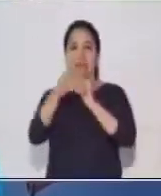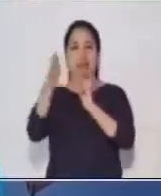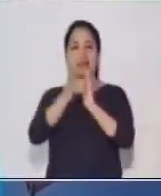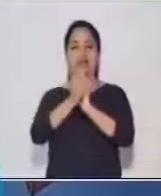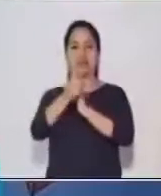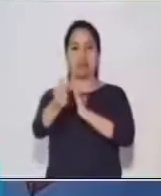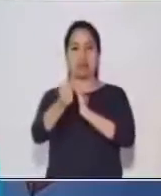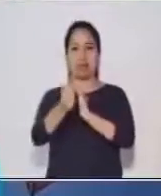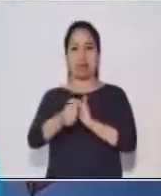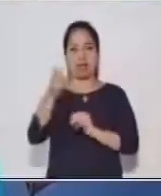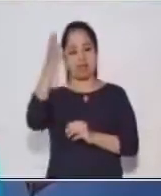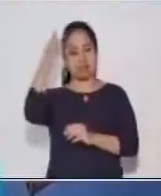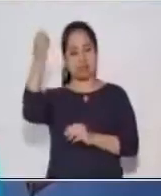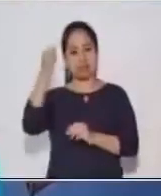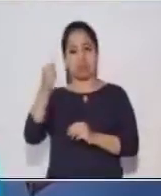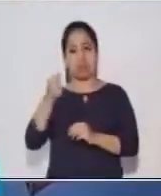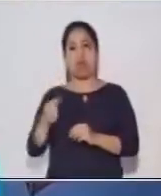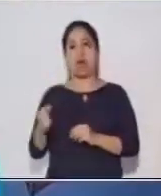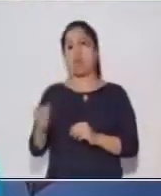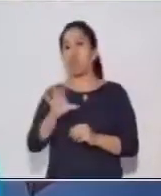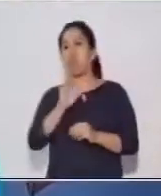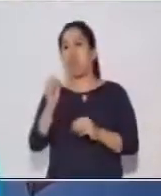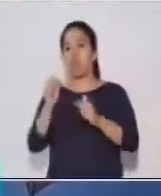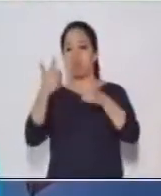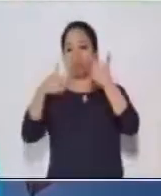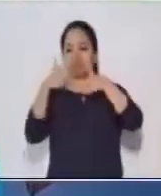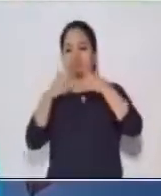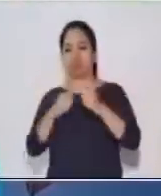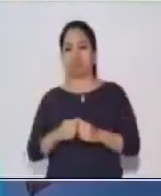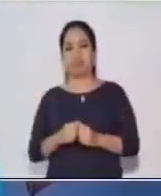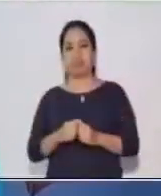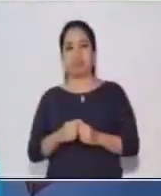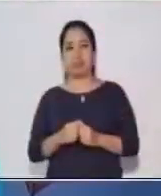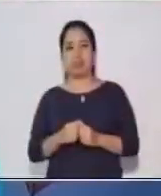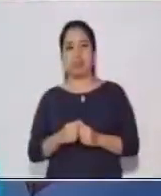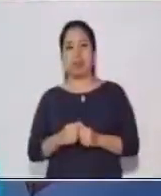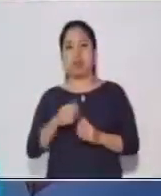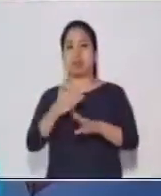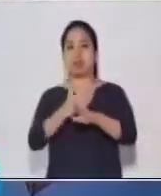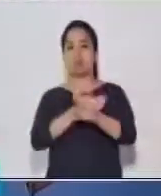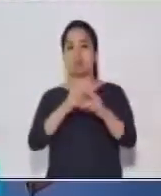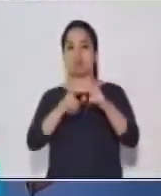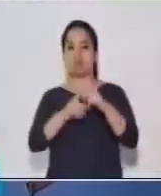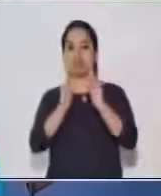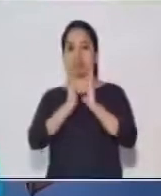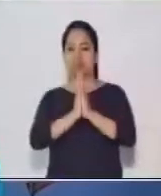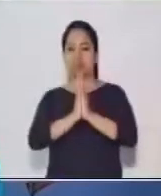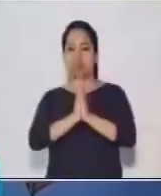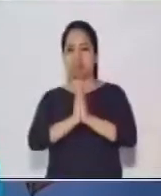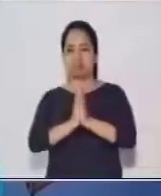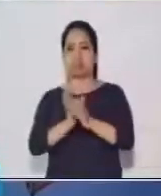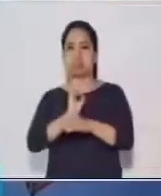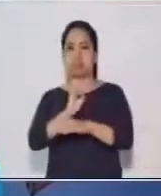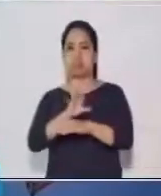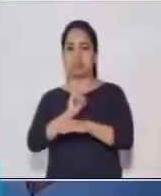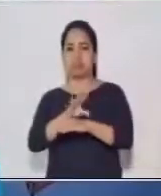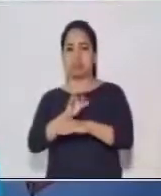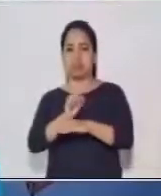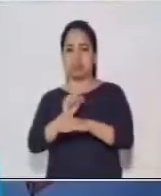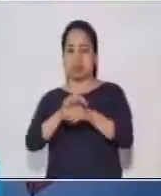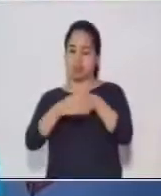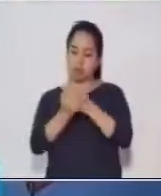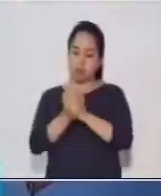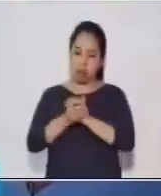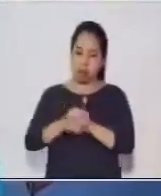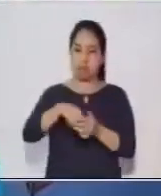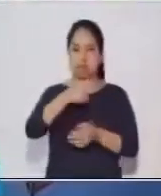destrezas, como la habilidad lingüística. Antes de empezar, te recomiendo que laves muy bien y constantemente tus